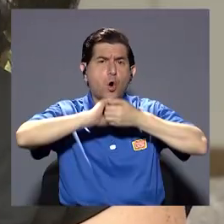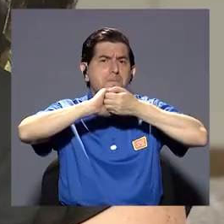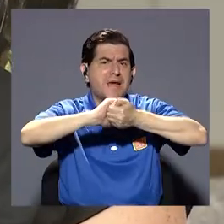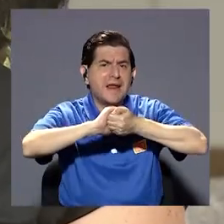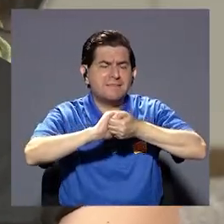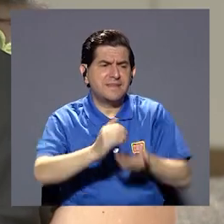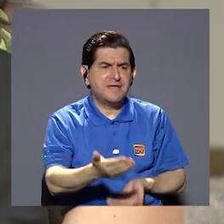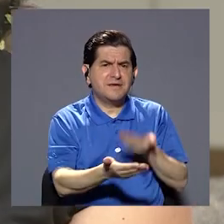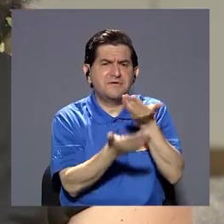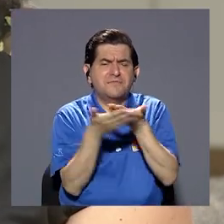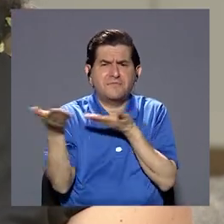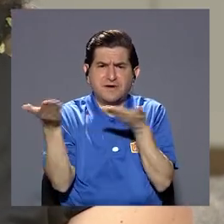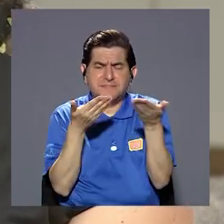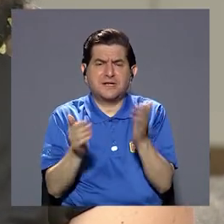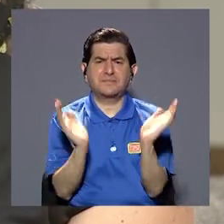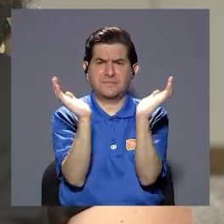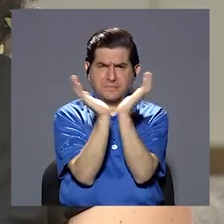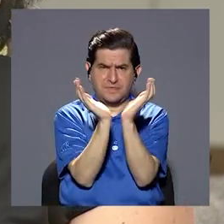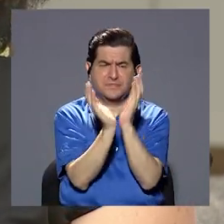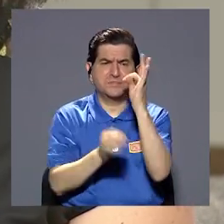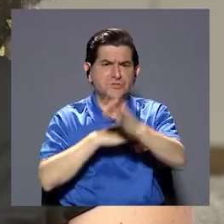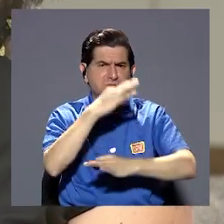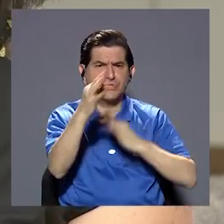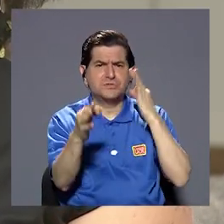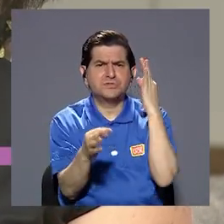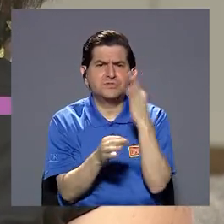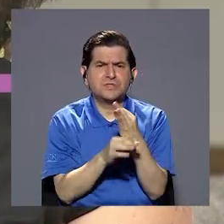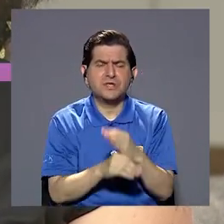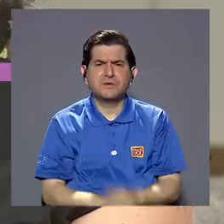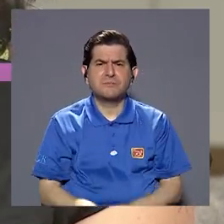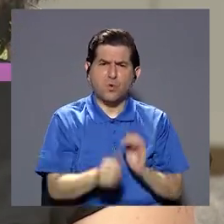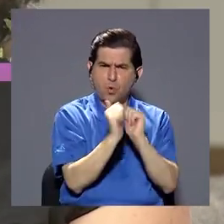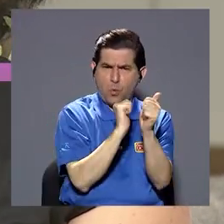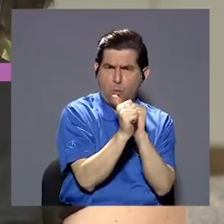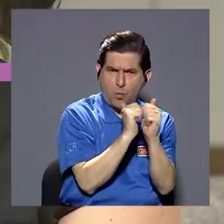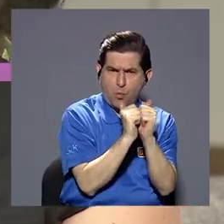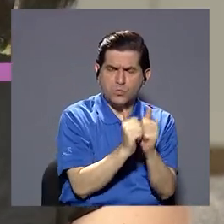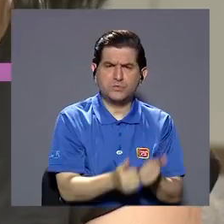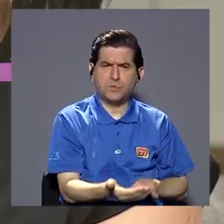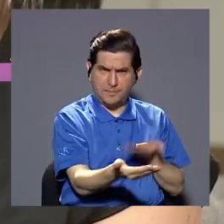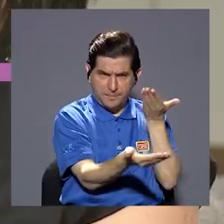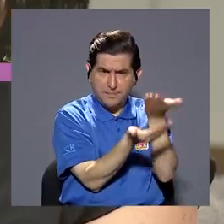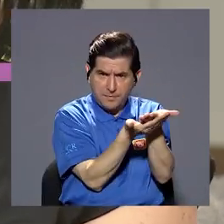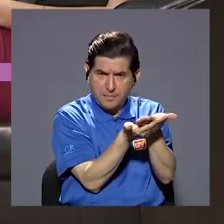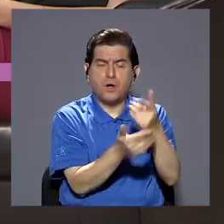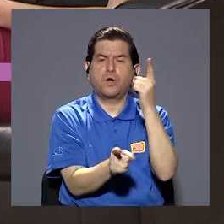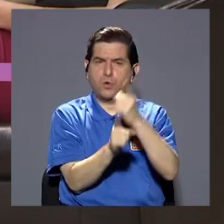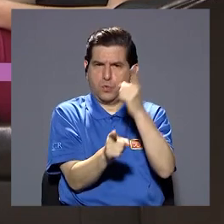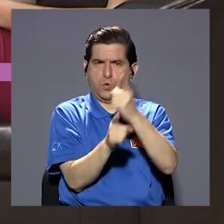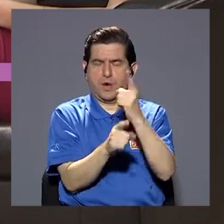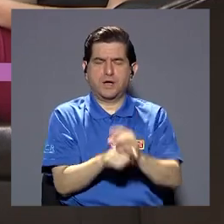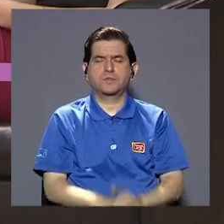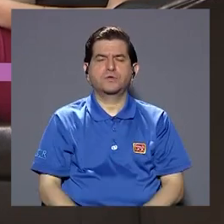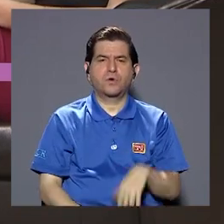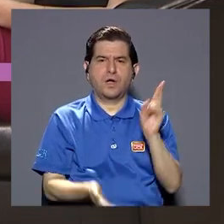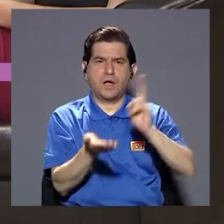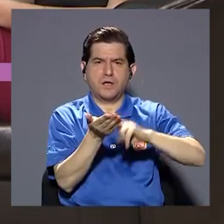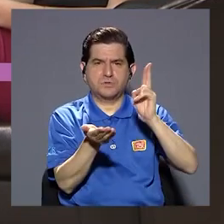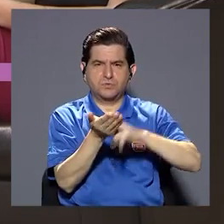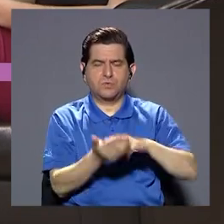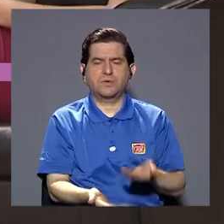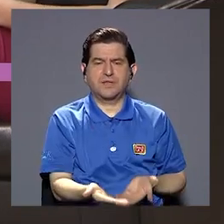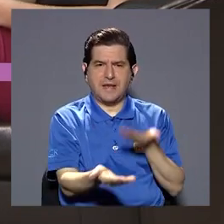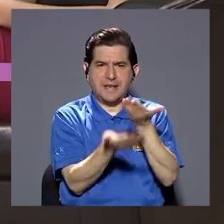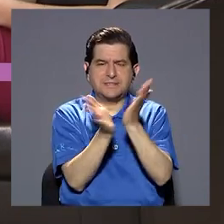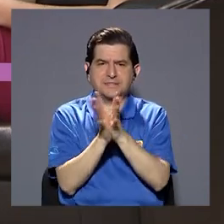cooperativa ofrece los servicios a la caja hay un tipo de como de concurso algo así ellos les adjudican exactamente lo que existe es un